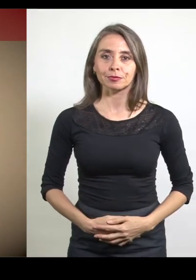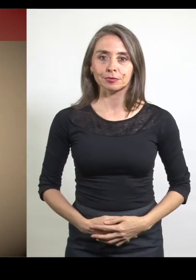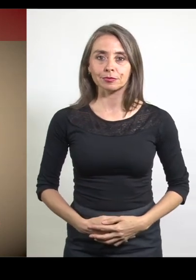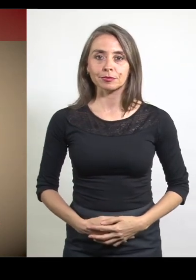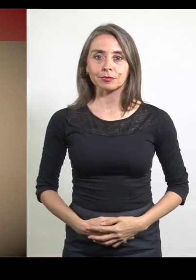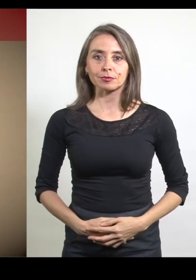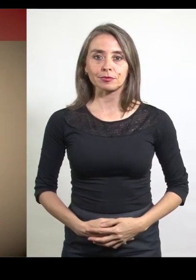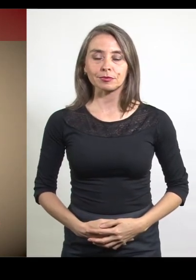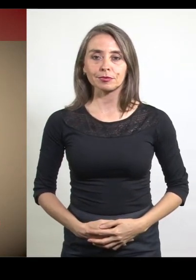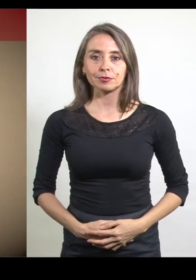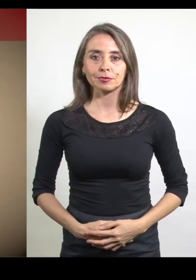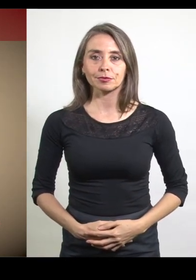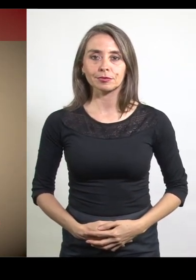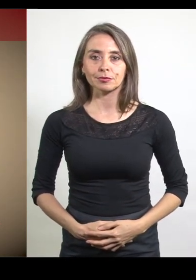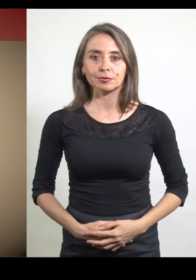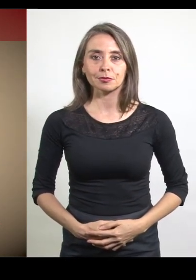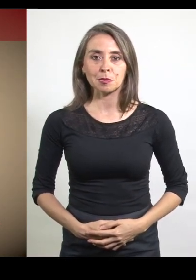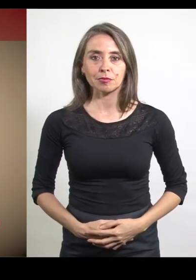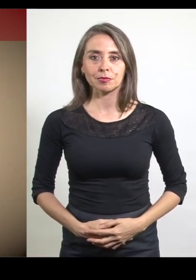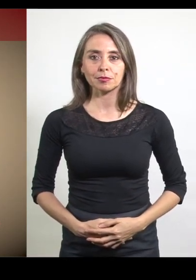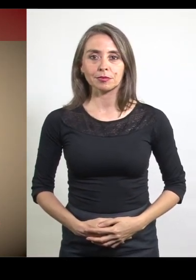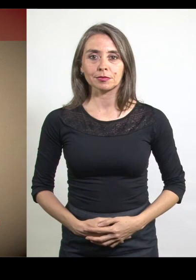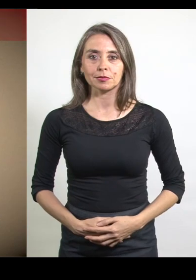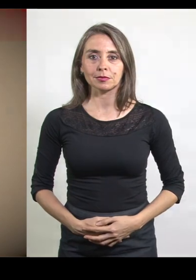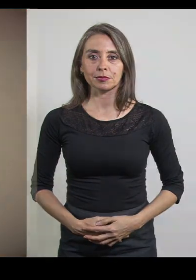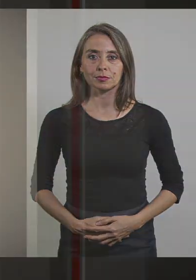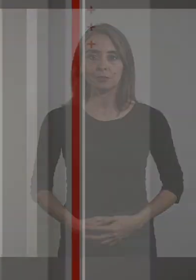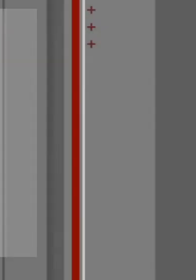Manuel Antonio y Guillermo Mata y Domingo Arteaga Alemparte.